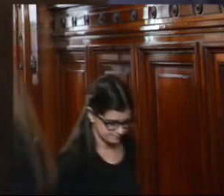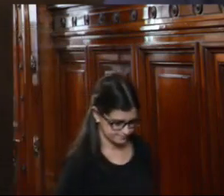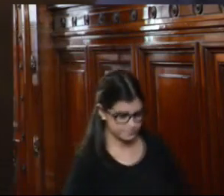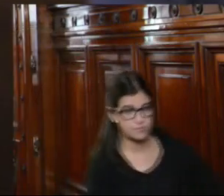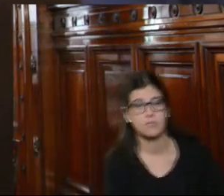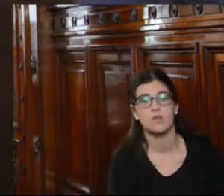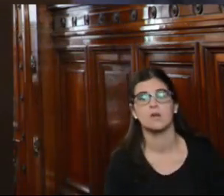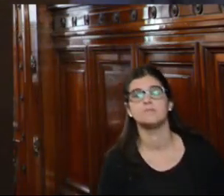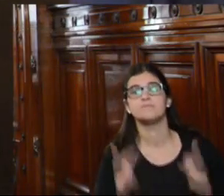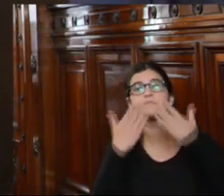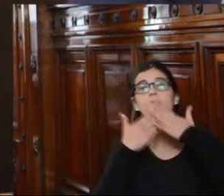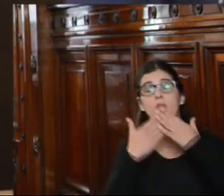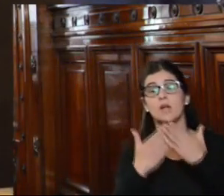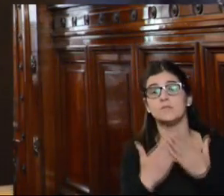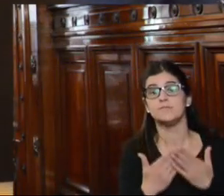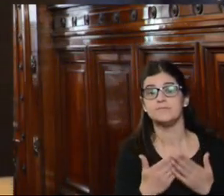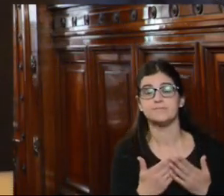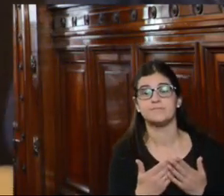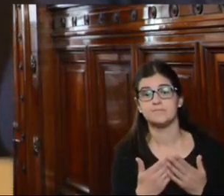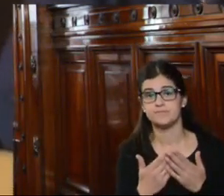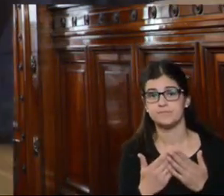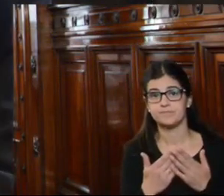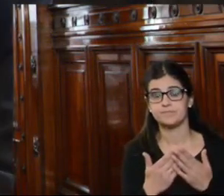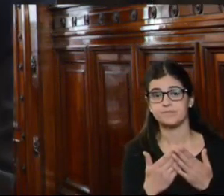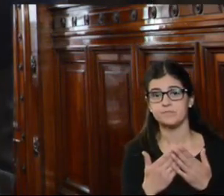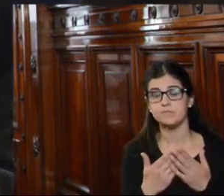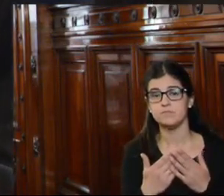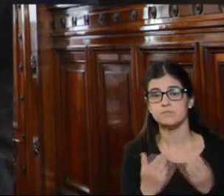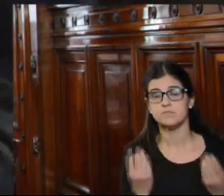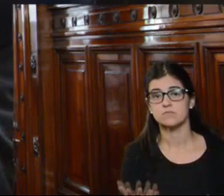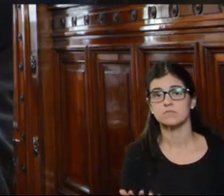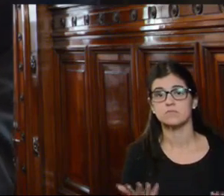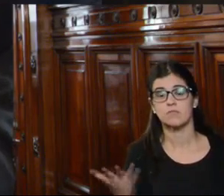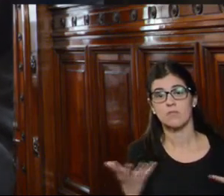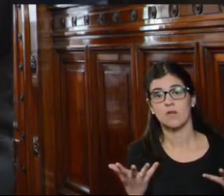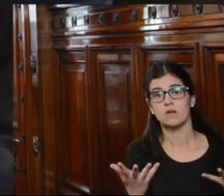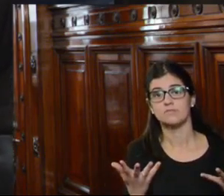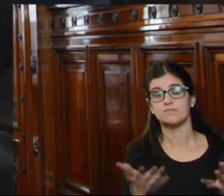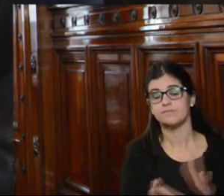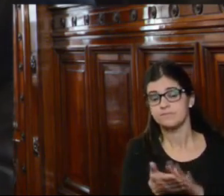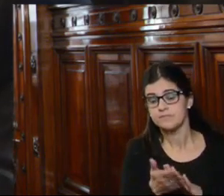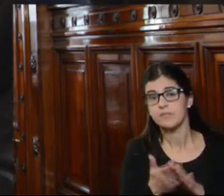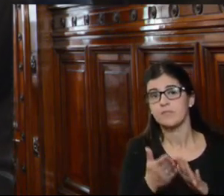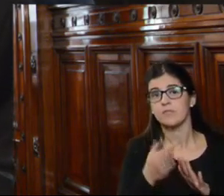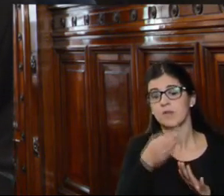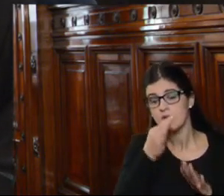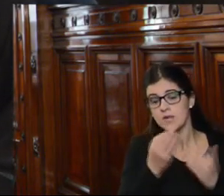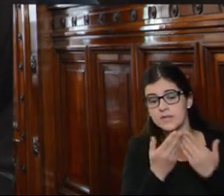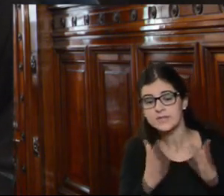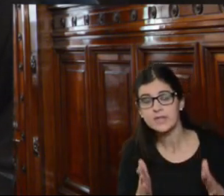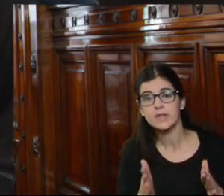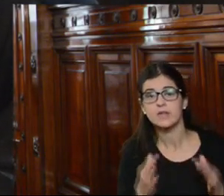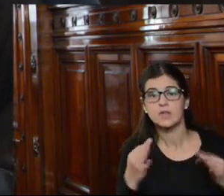muchas gracias bueno voy a dar la palabra inicialmente